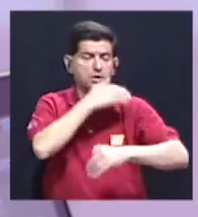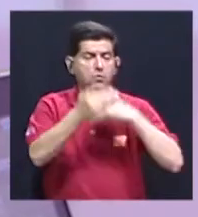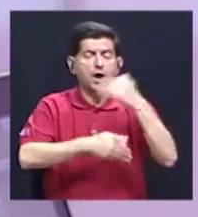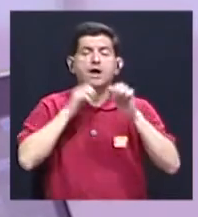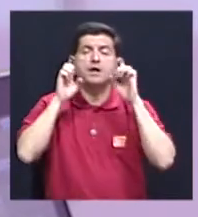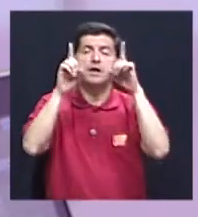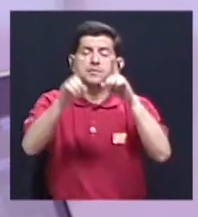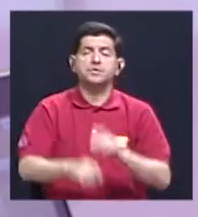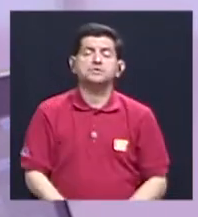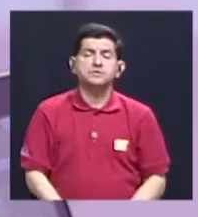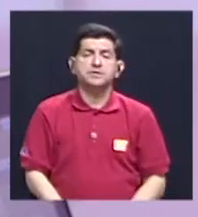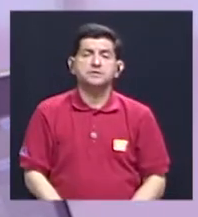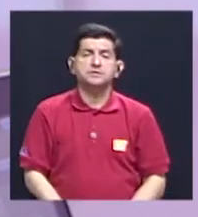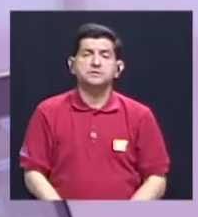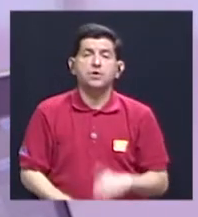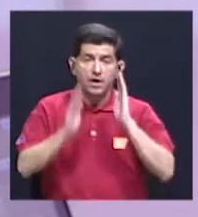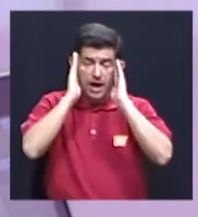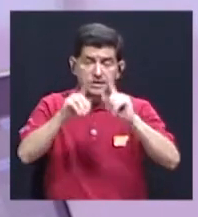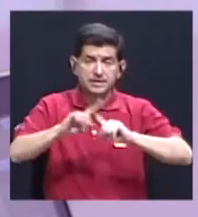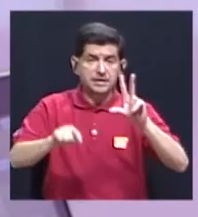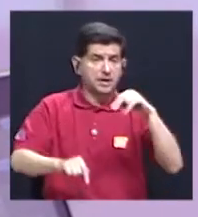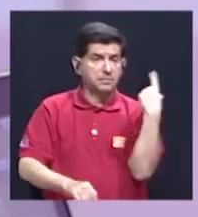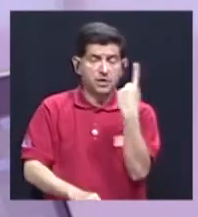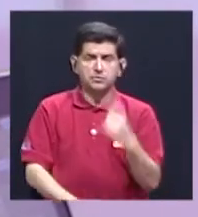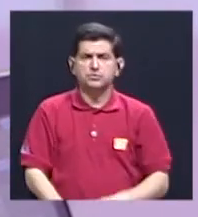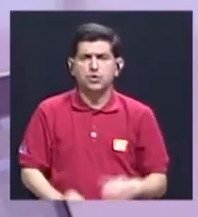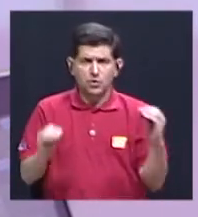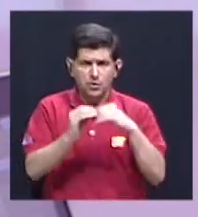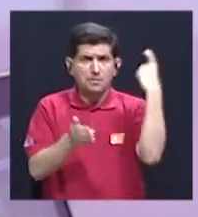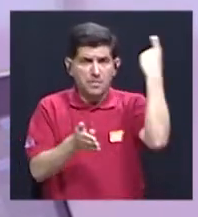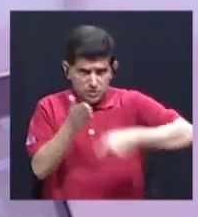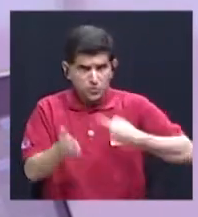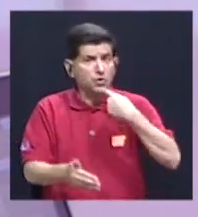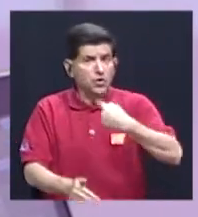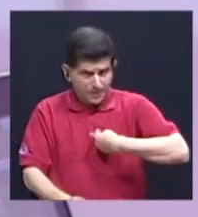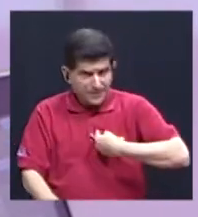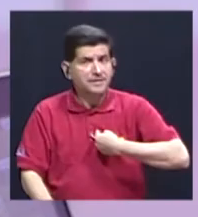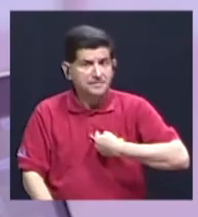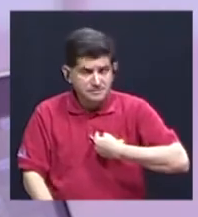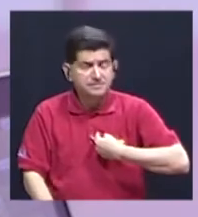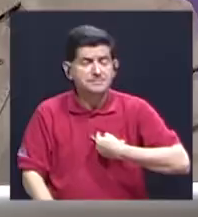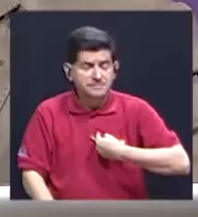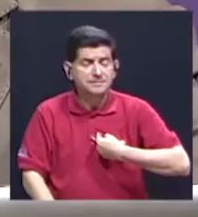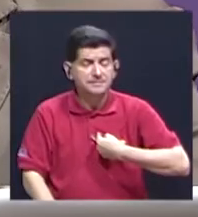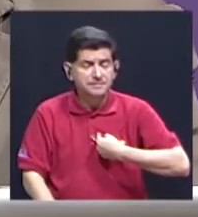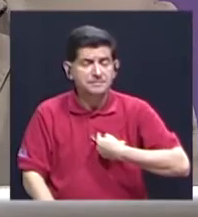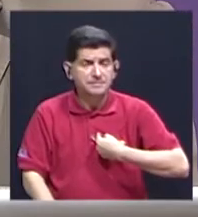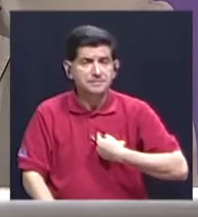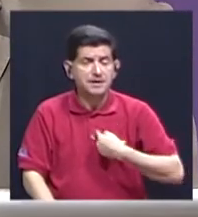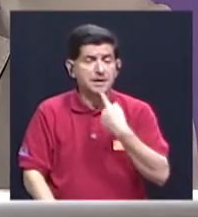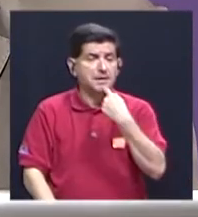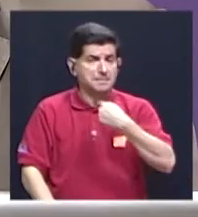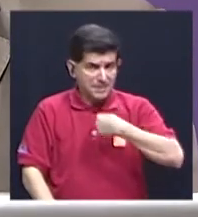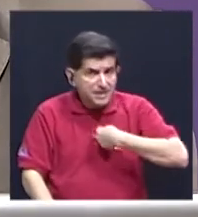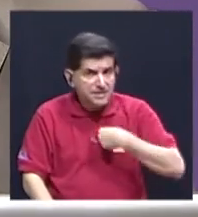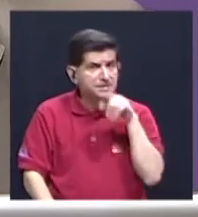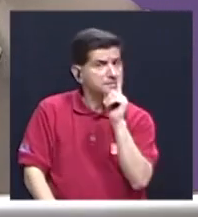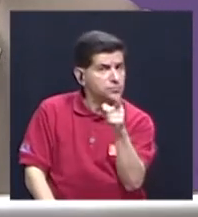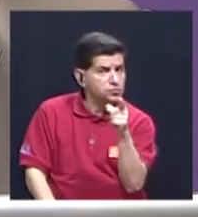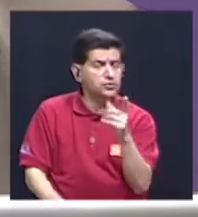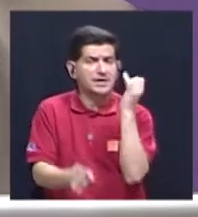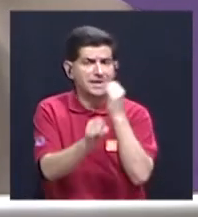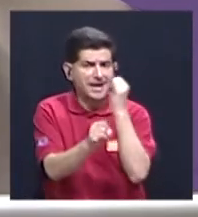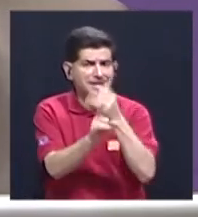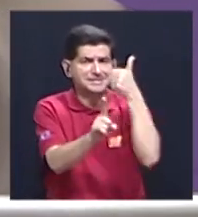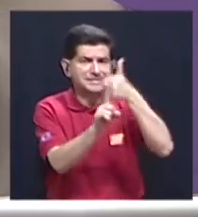educativo tenemos que atenderlo, pero no solo ahí. Es más rudo eso que me está diciendo usted, doña Sonia, porque lo que usted me está diciendo es que inclusive desde la